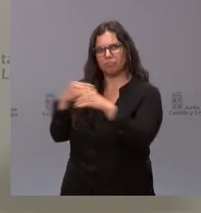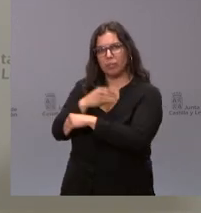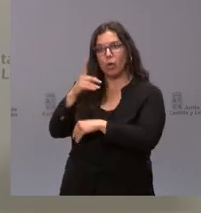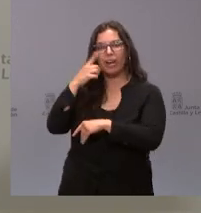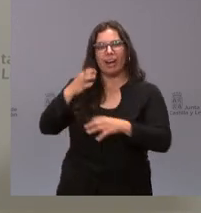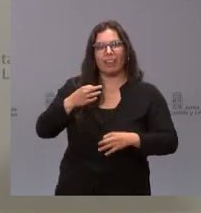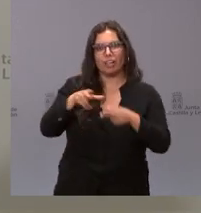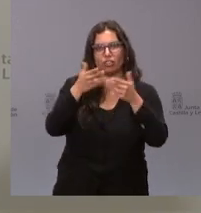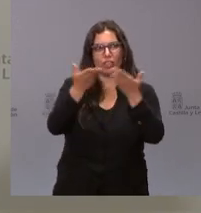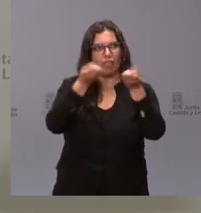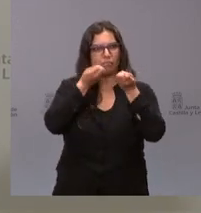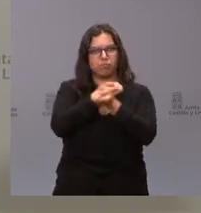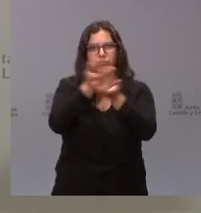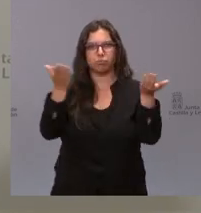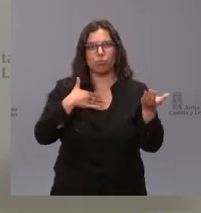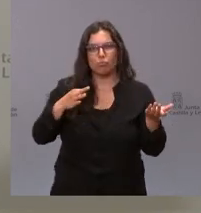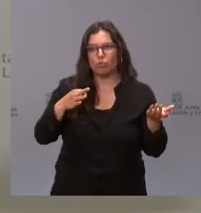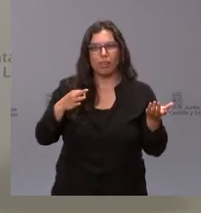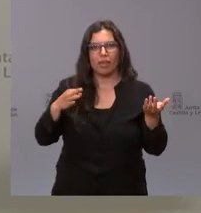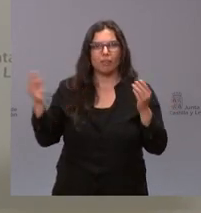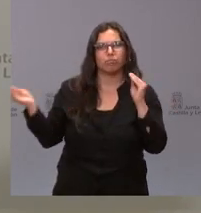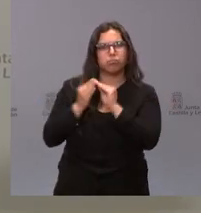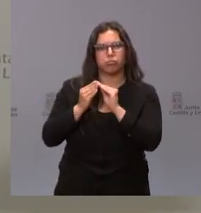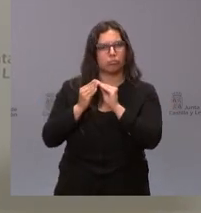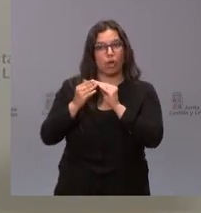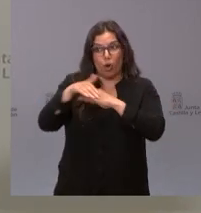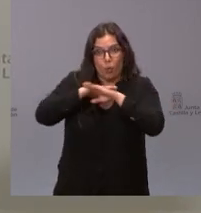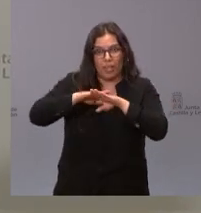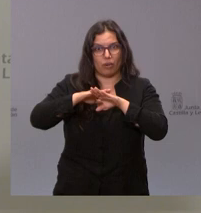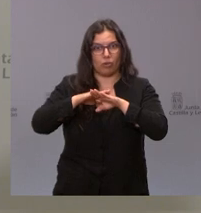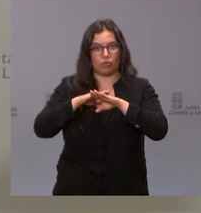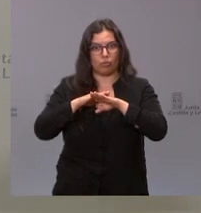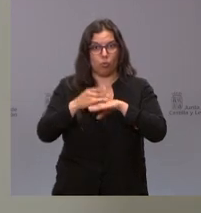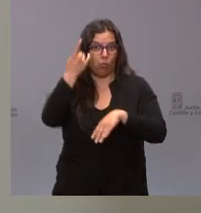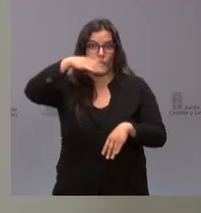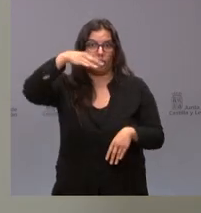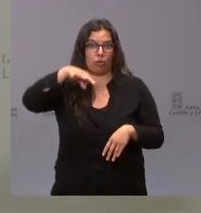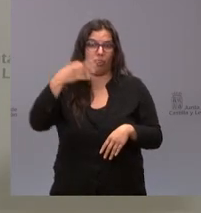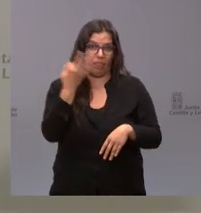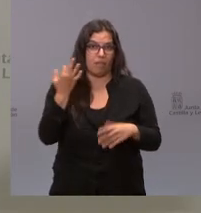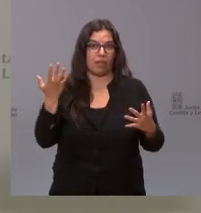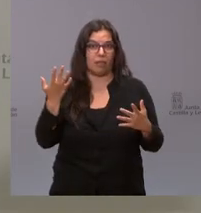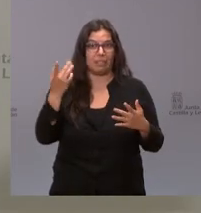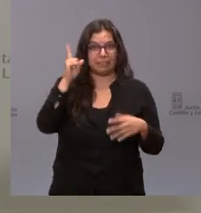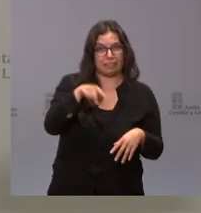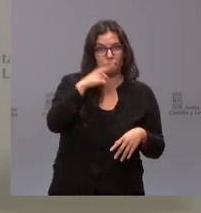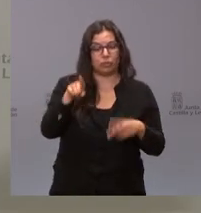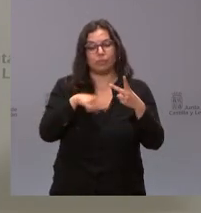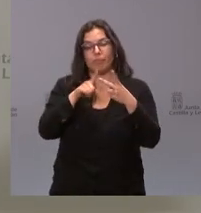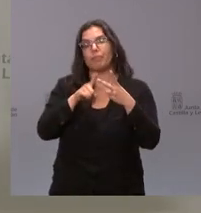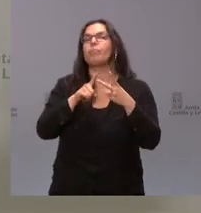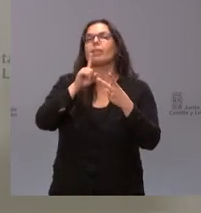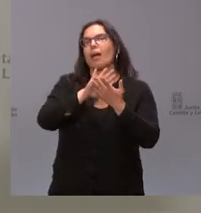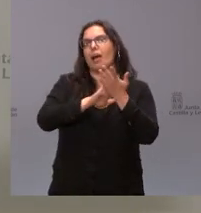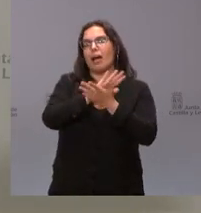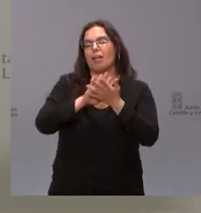No pueden dar un mensaje único como gobierno y sobre y luego otra cosa ya por hablar